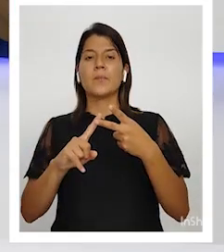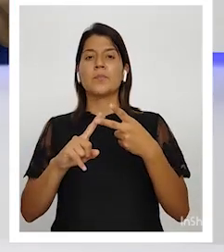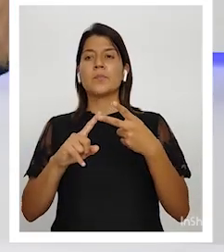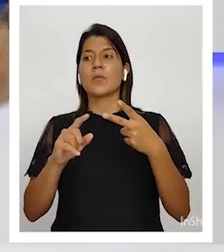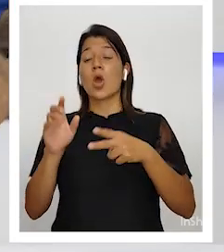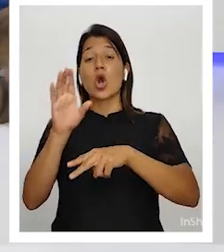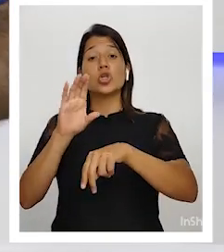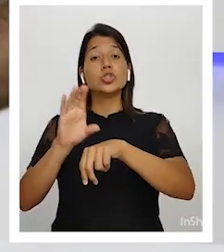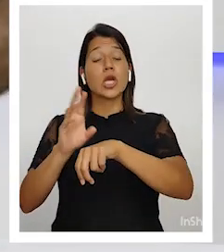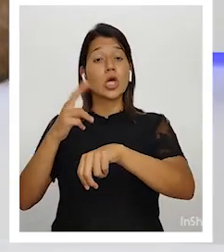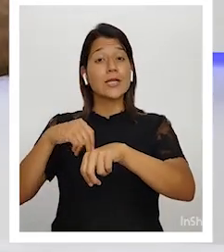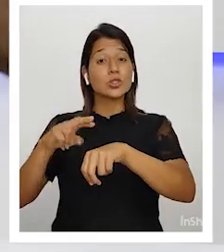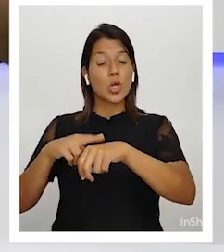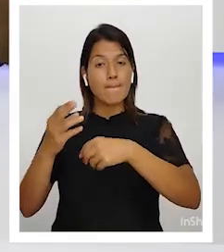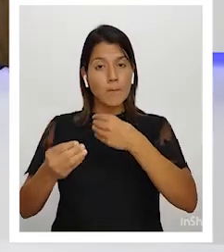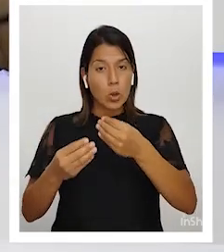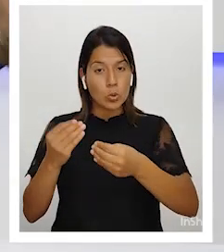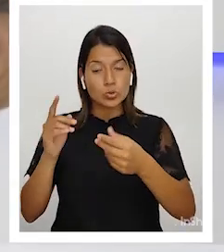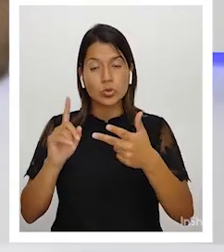Consejo Nacional de Producción,